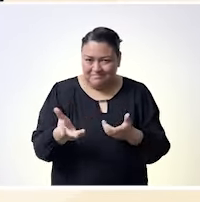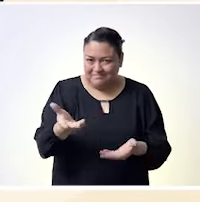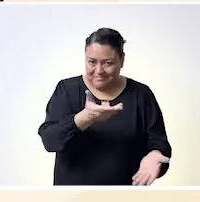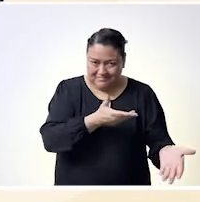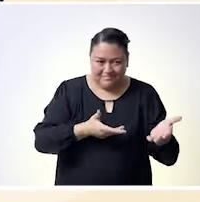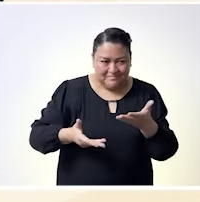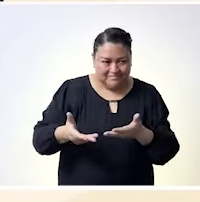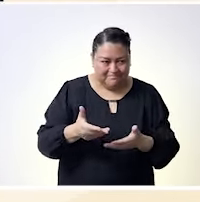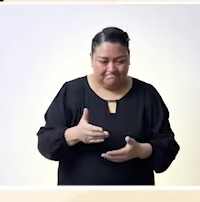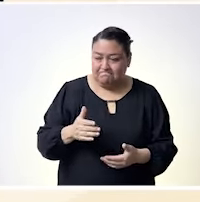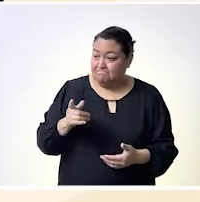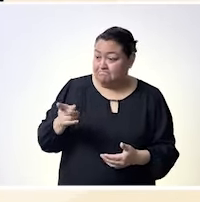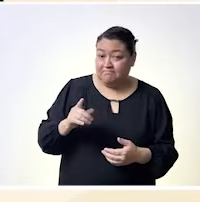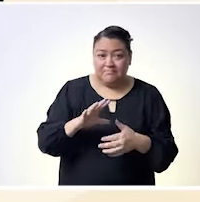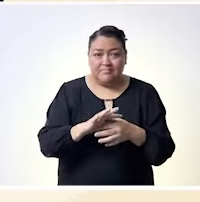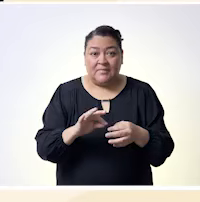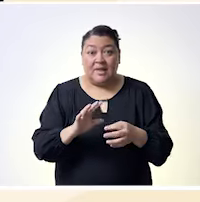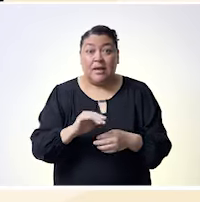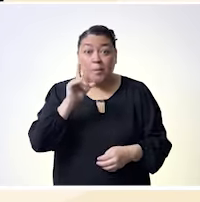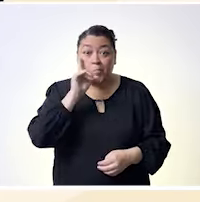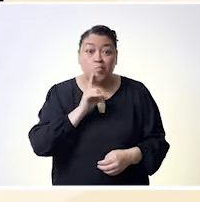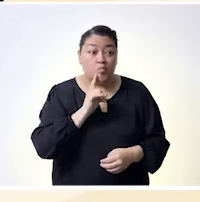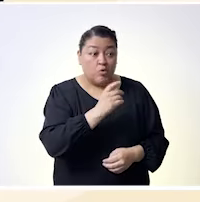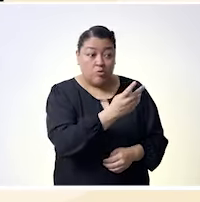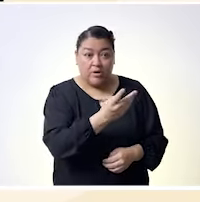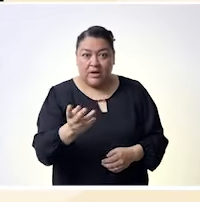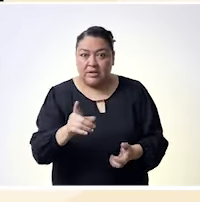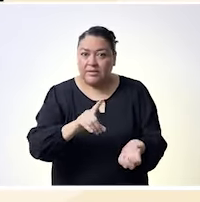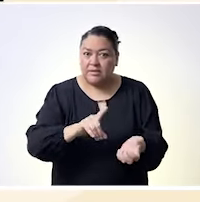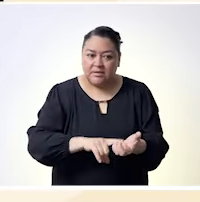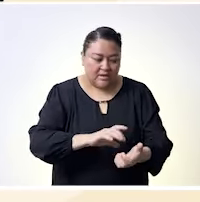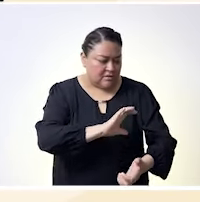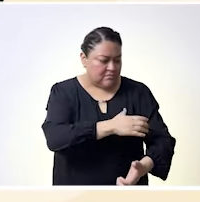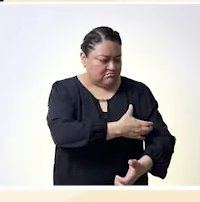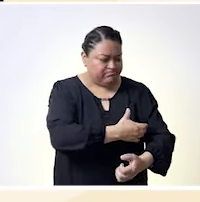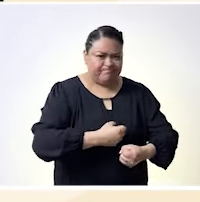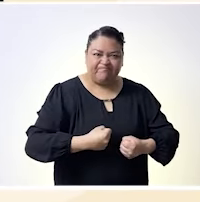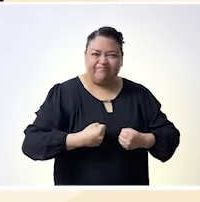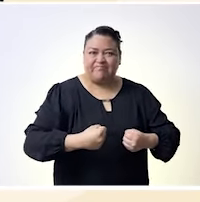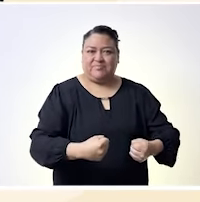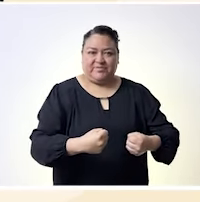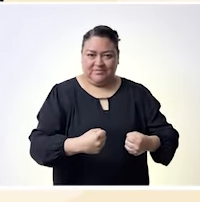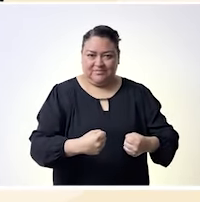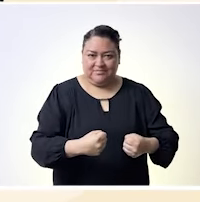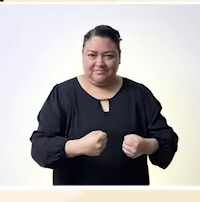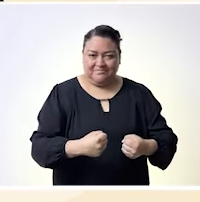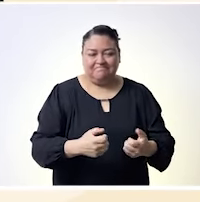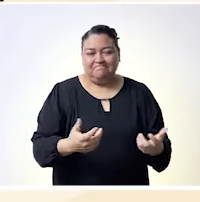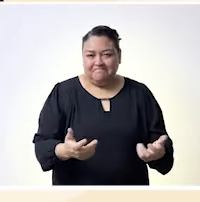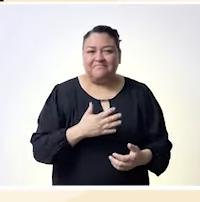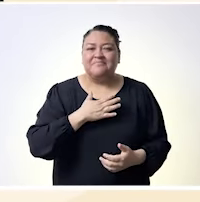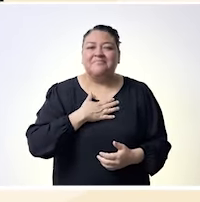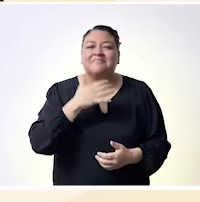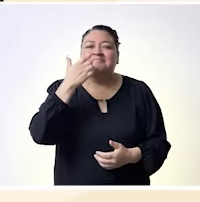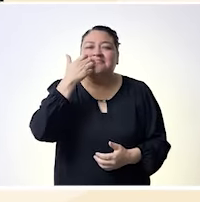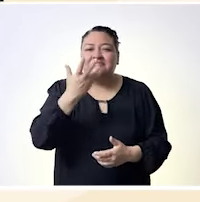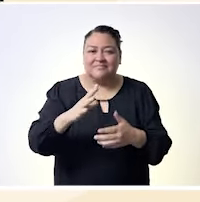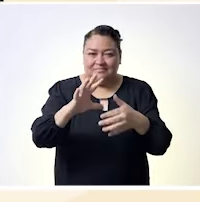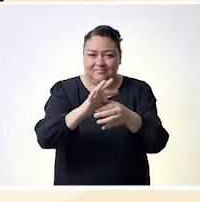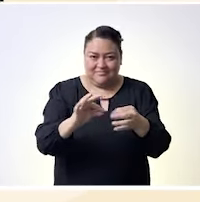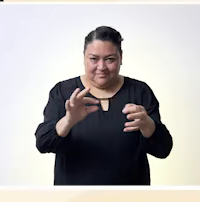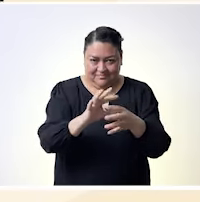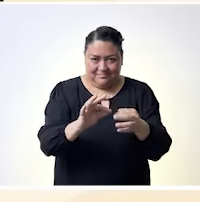ese primer congreso feminista y exigir igualdad entonces es me parece por supuesto